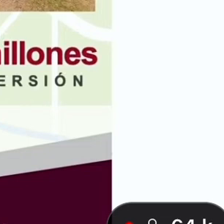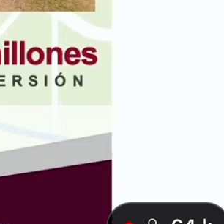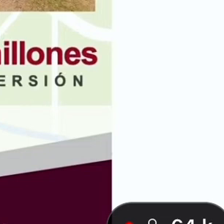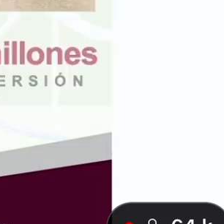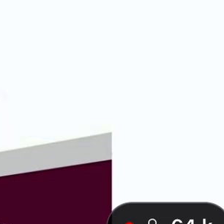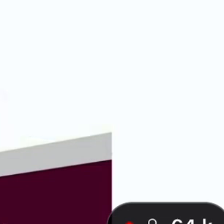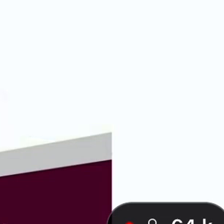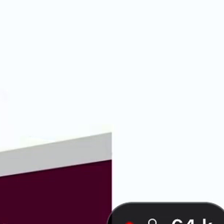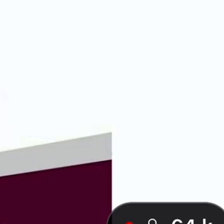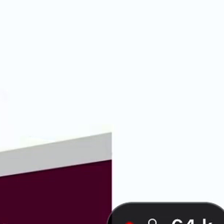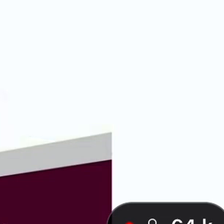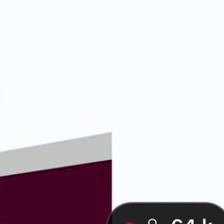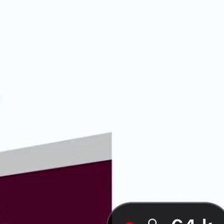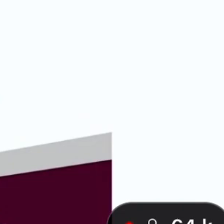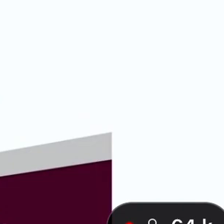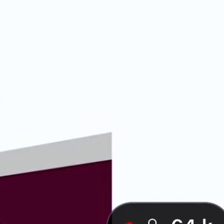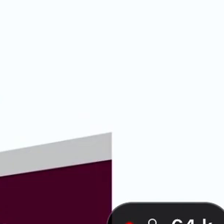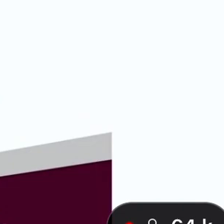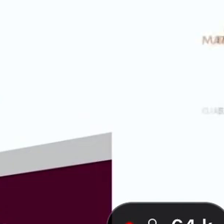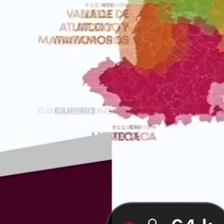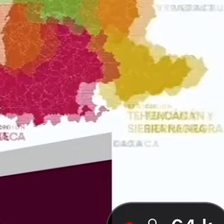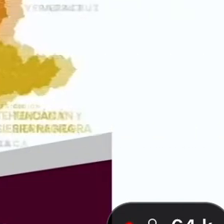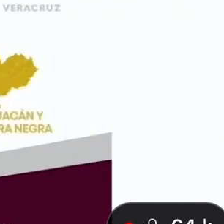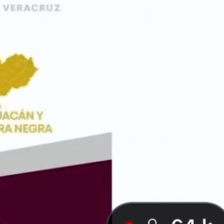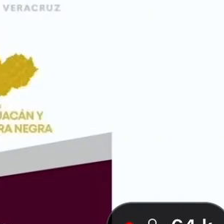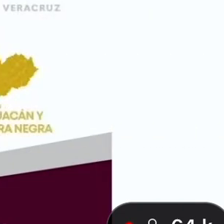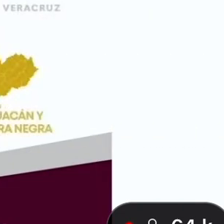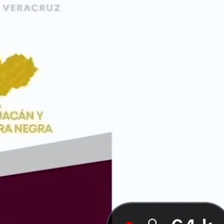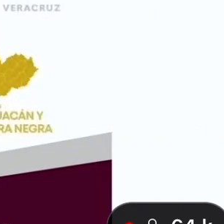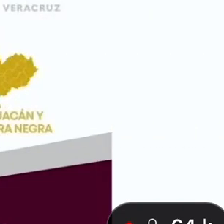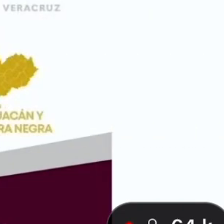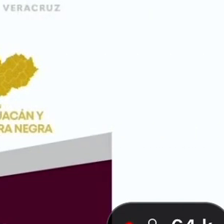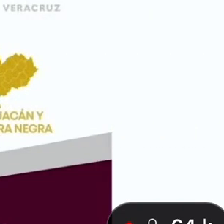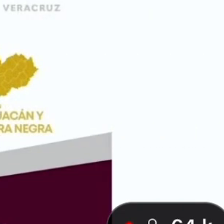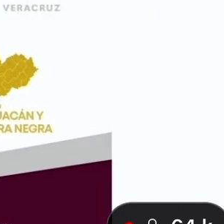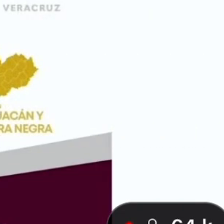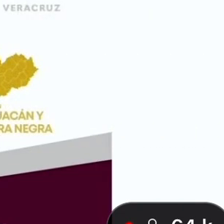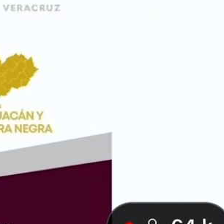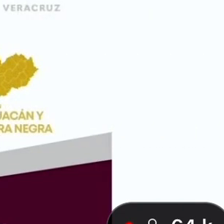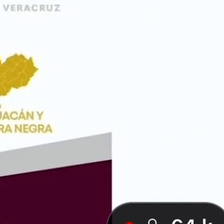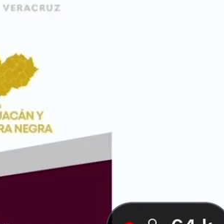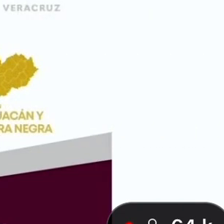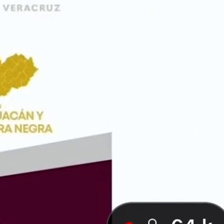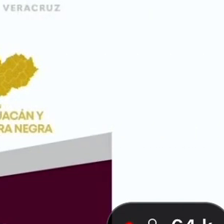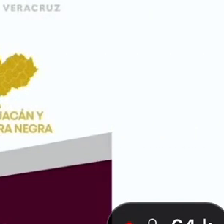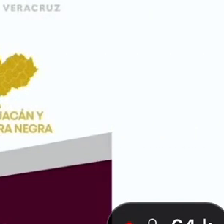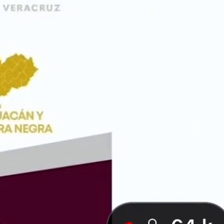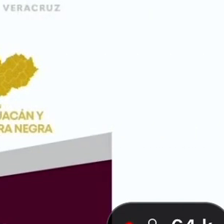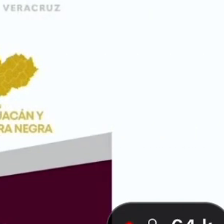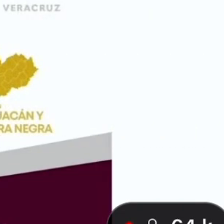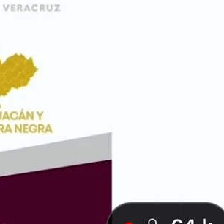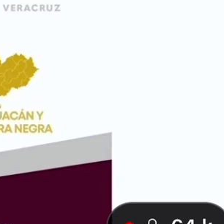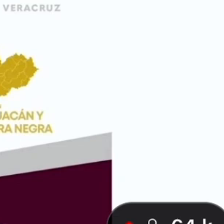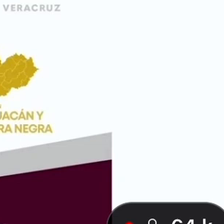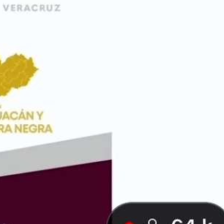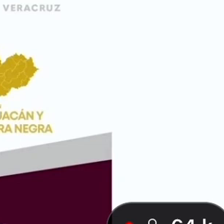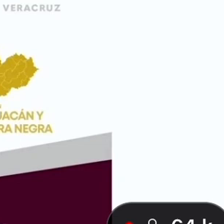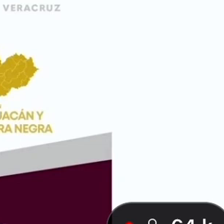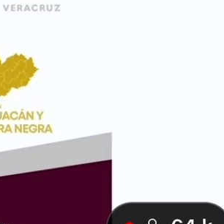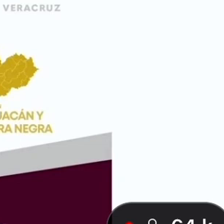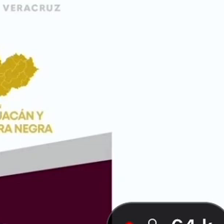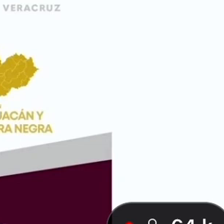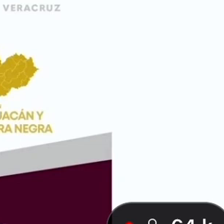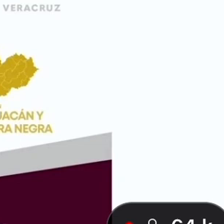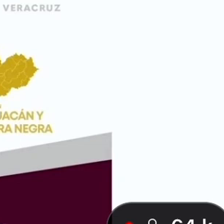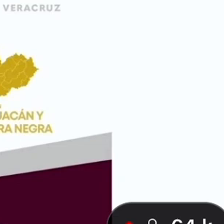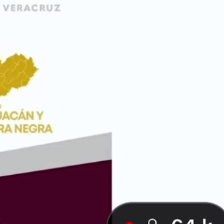resto de nuestra red carretera, que es una red muy importante. De la misma forma, le informo que estamos trabajando